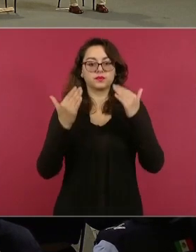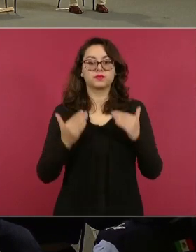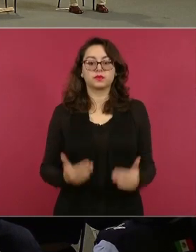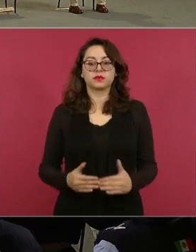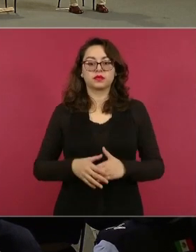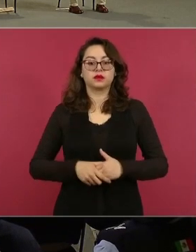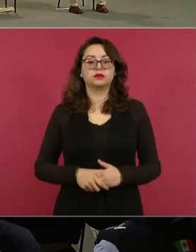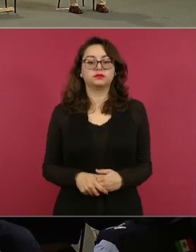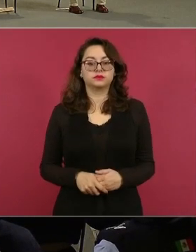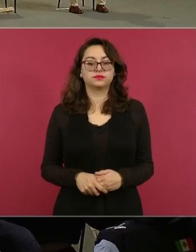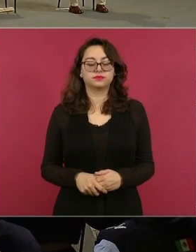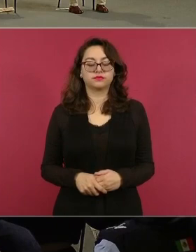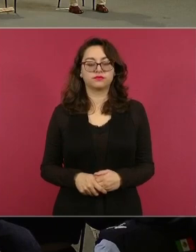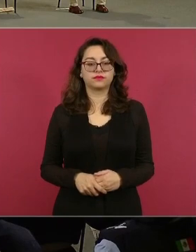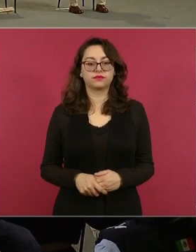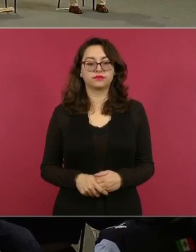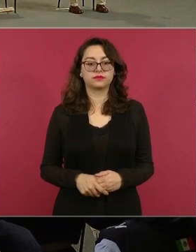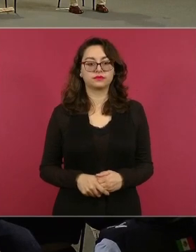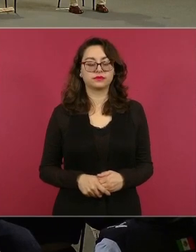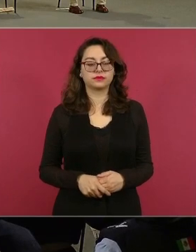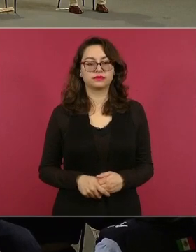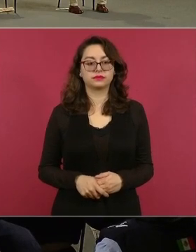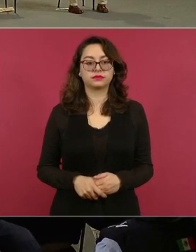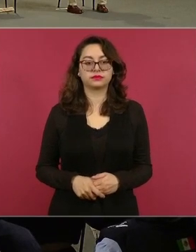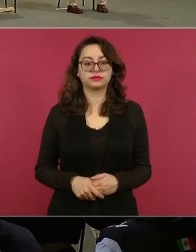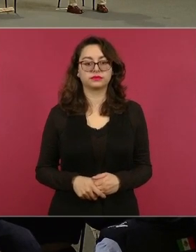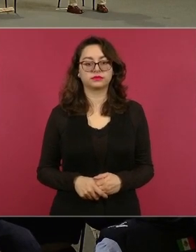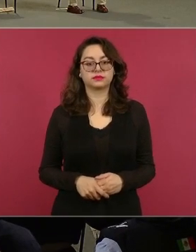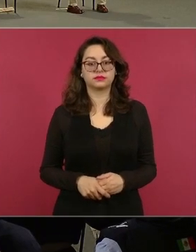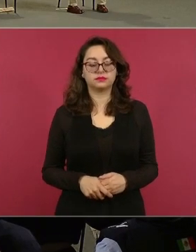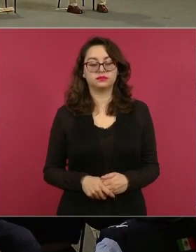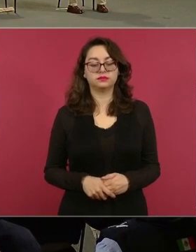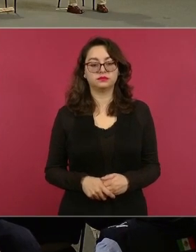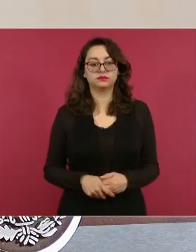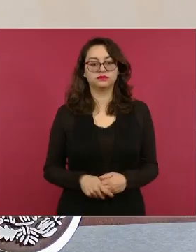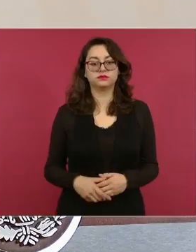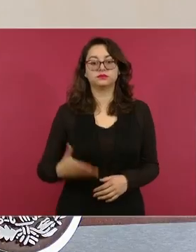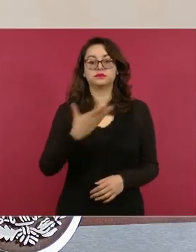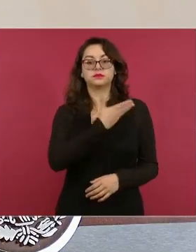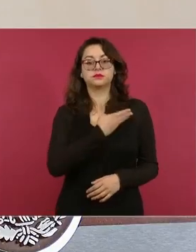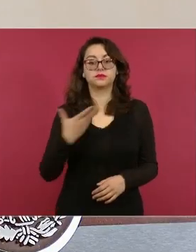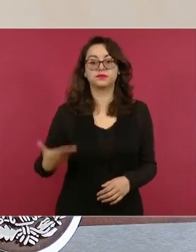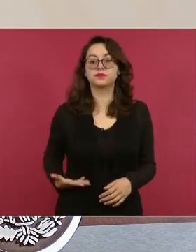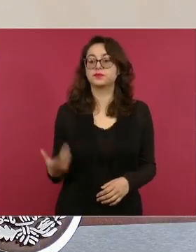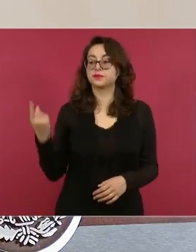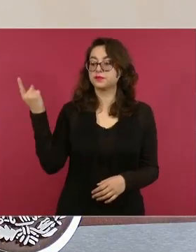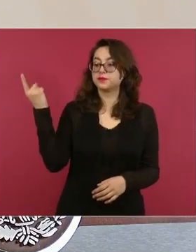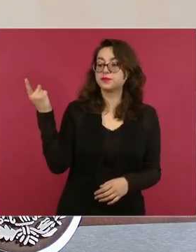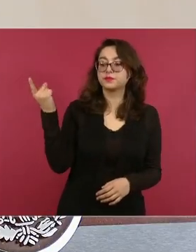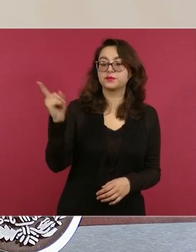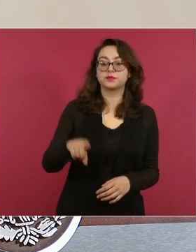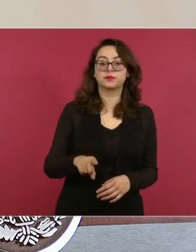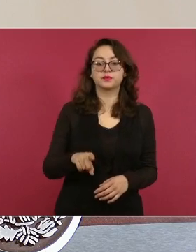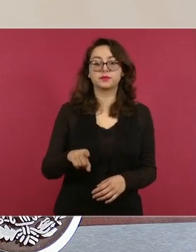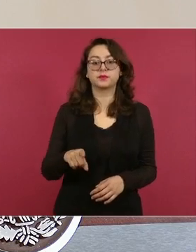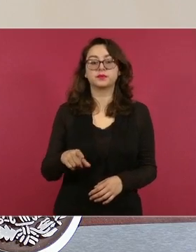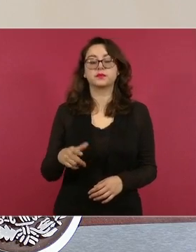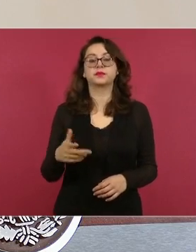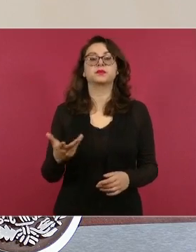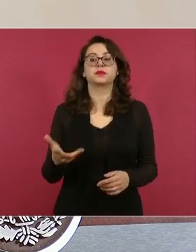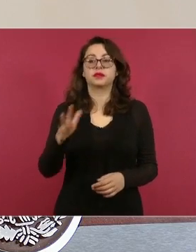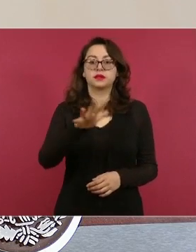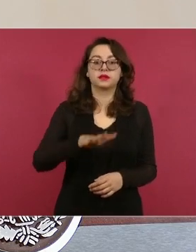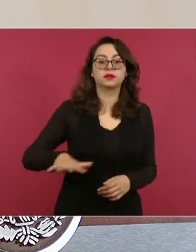la siguiente, pues como es conocido, nuestro presidente instruye que podamos, en los terrenos que